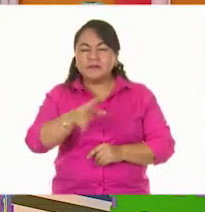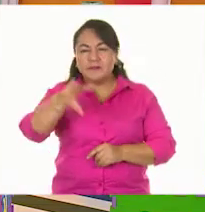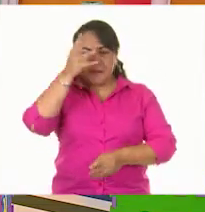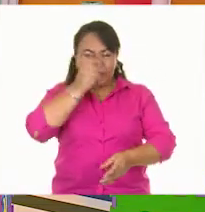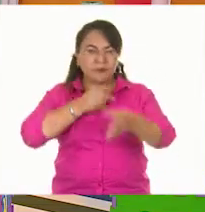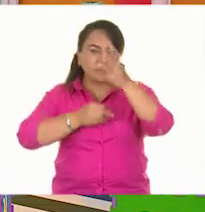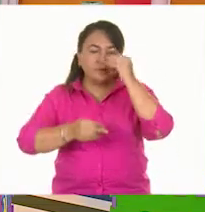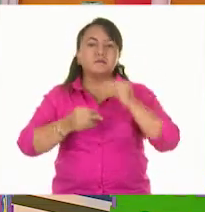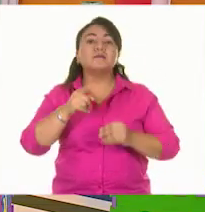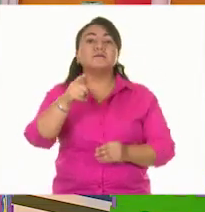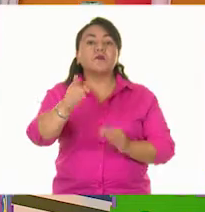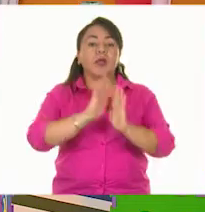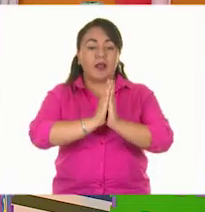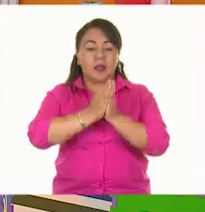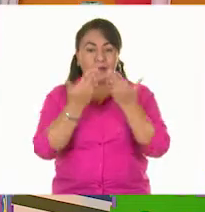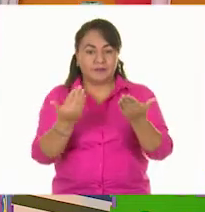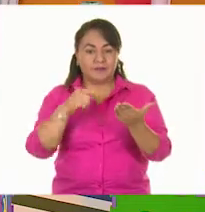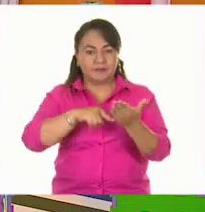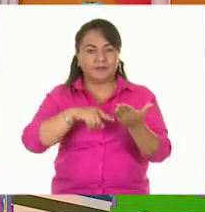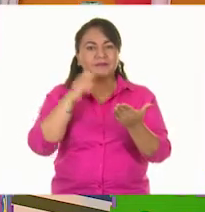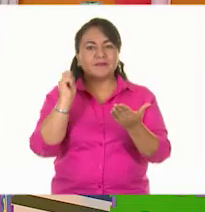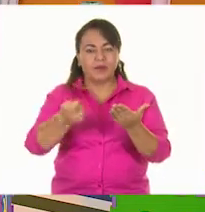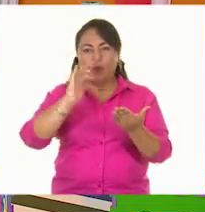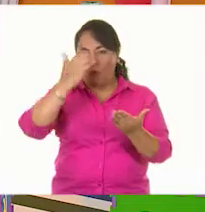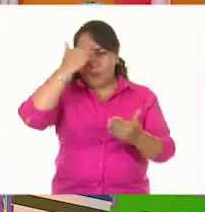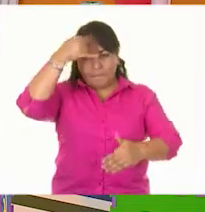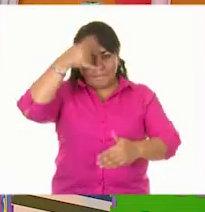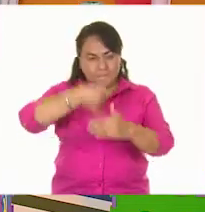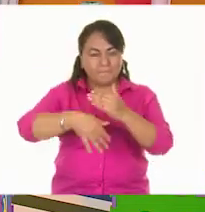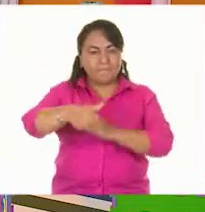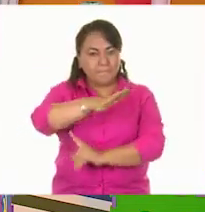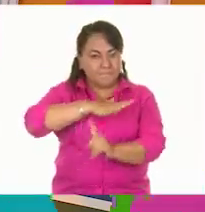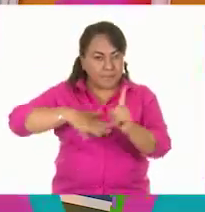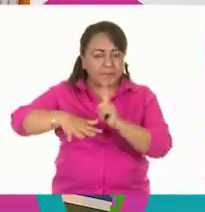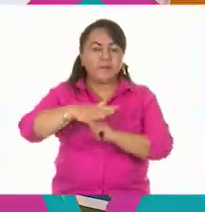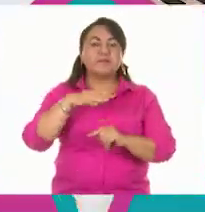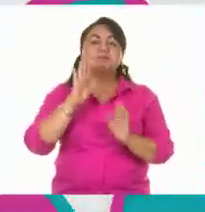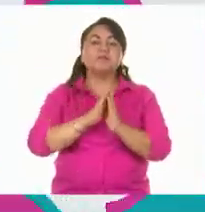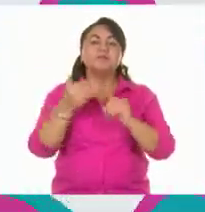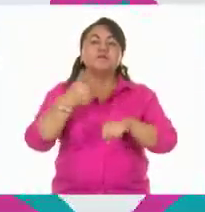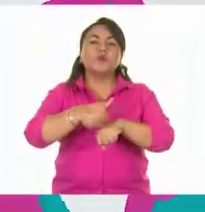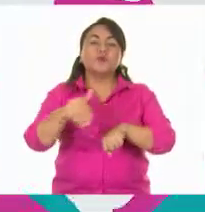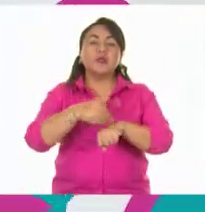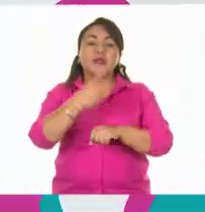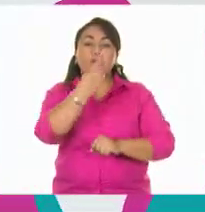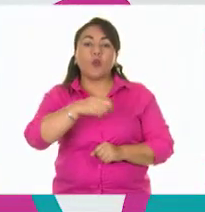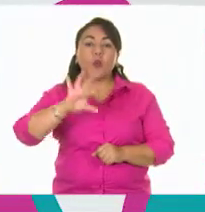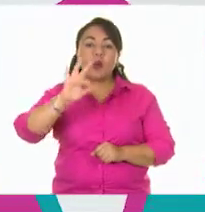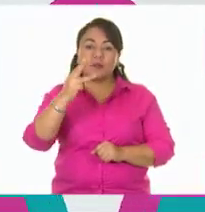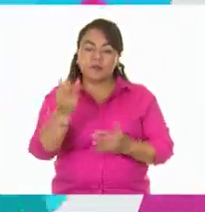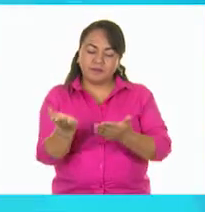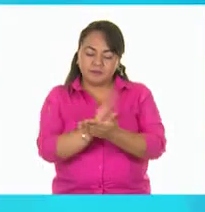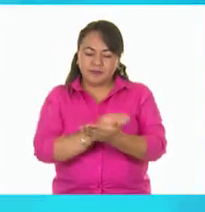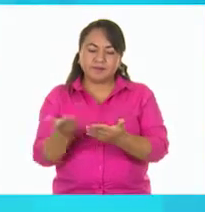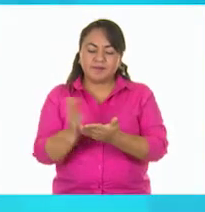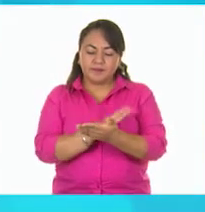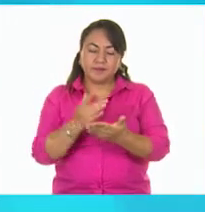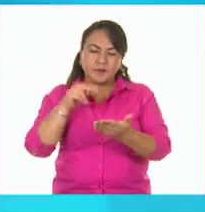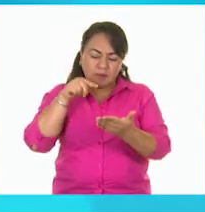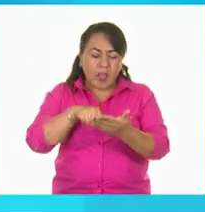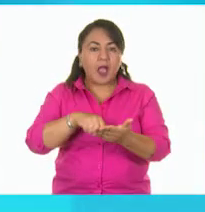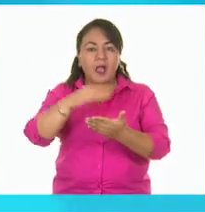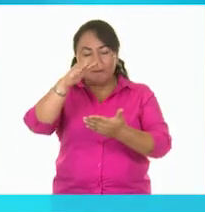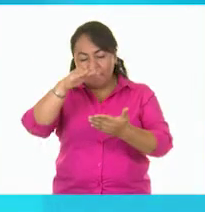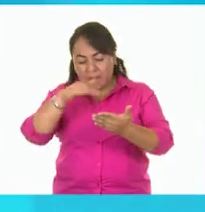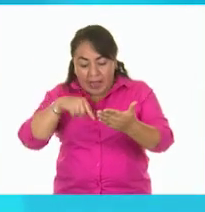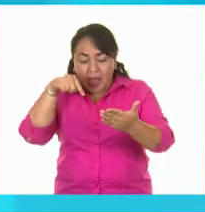les parece si toman su libro de conocimiento del medio y lo abren en la página 143? Hasta abajo hay una actividad